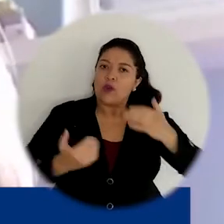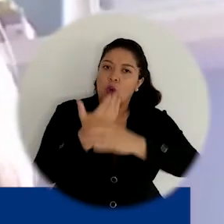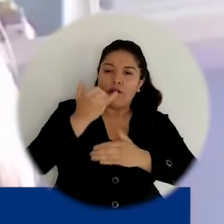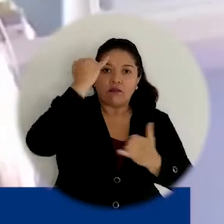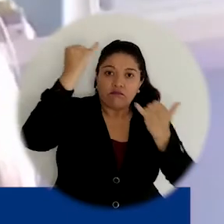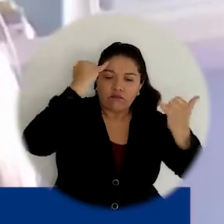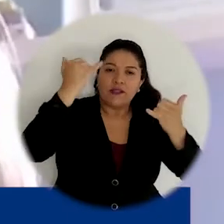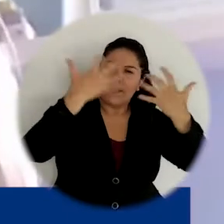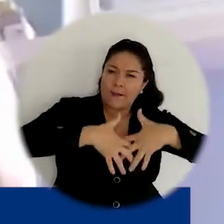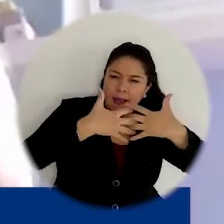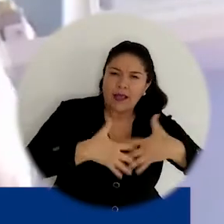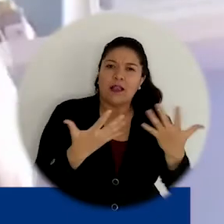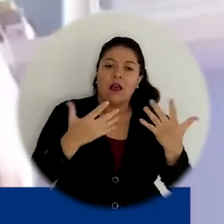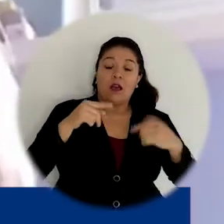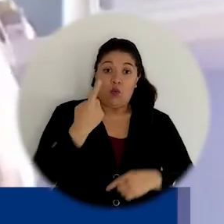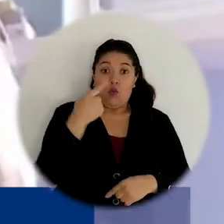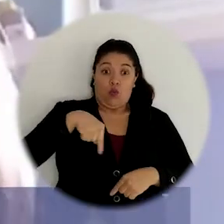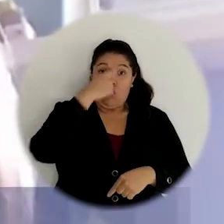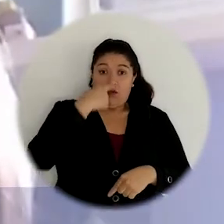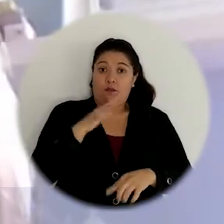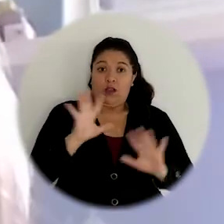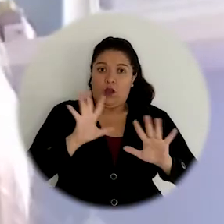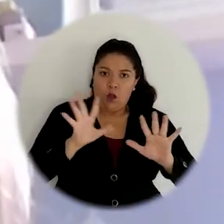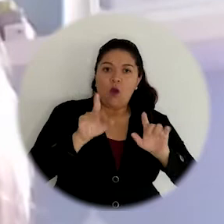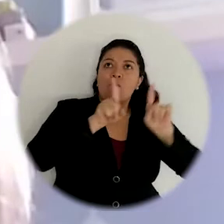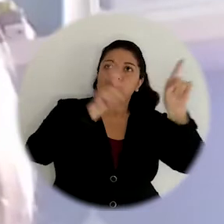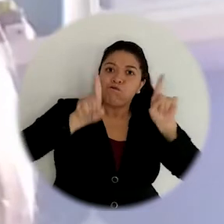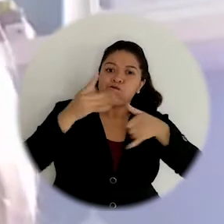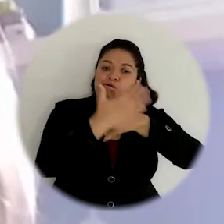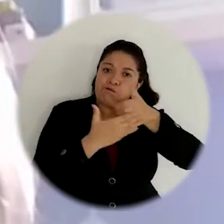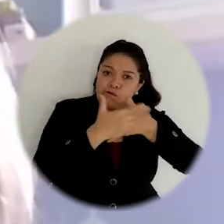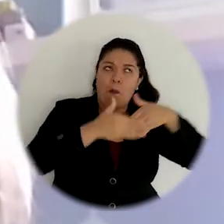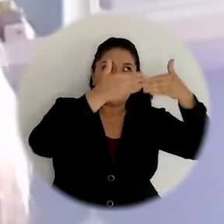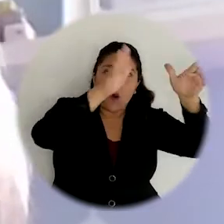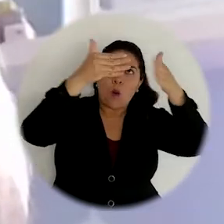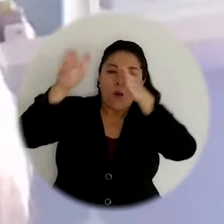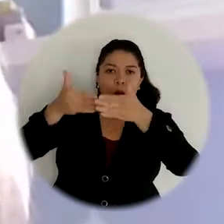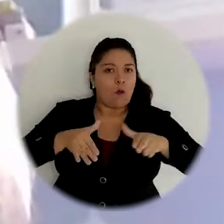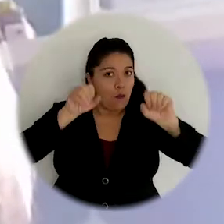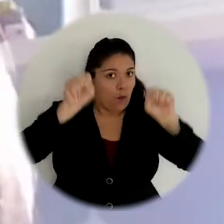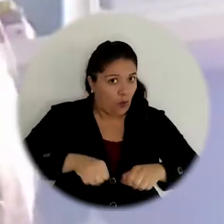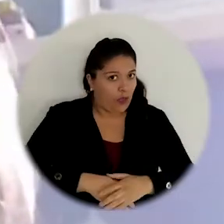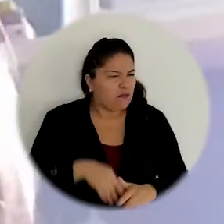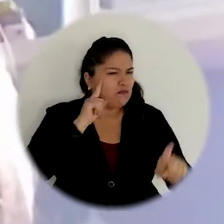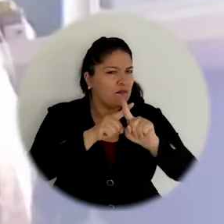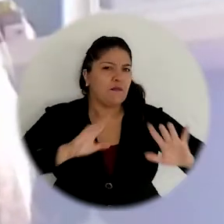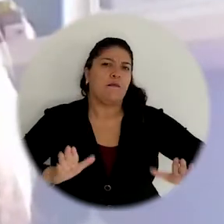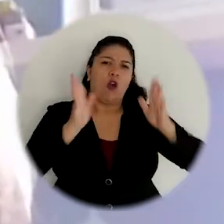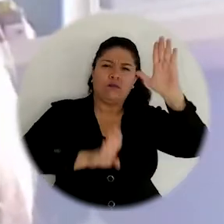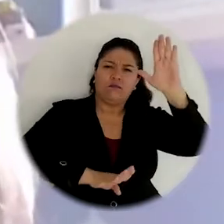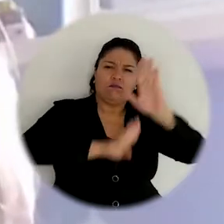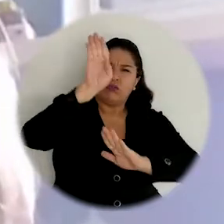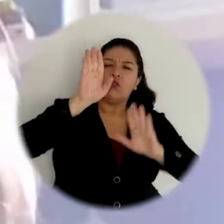empresas no solamente en nuestra región, sino también a nivel país y de esta manera trabajar por el